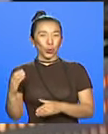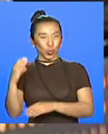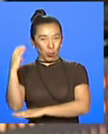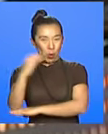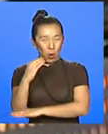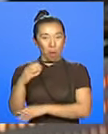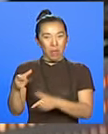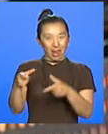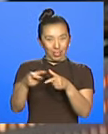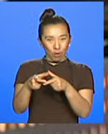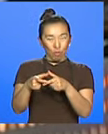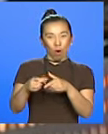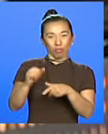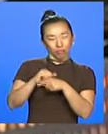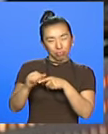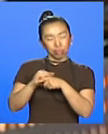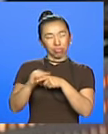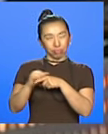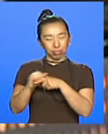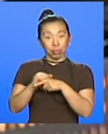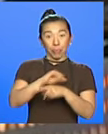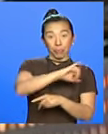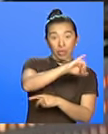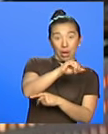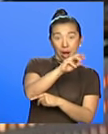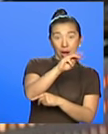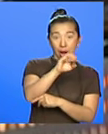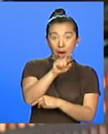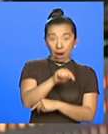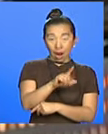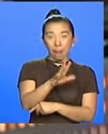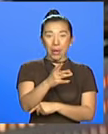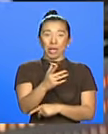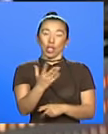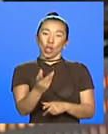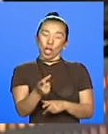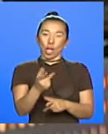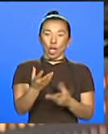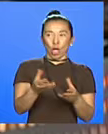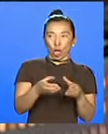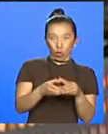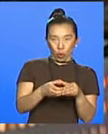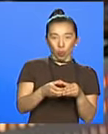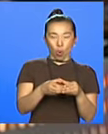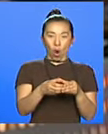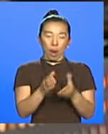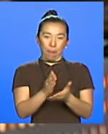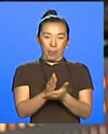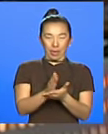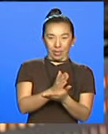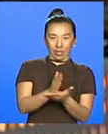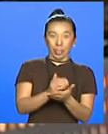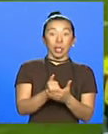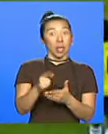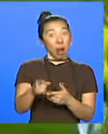Chile de cara al duro partido ante Perú. James Rodríguez estuvo al margen del grupo y es duda para enfrentar al equipo inca.